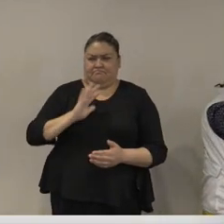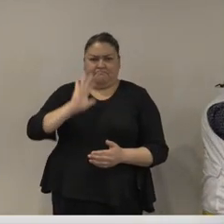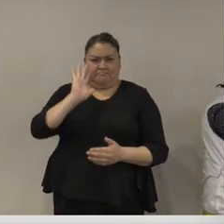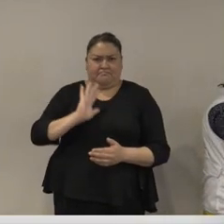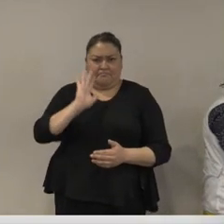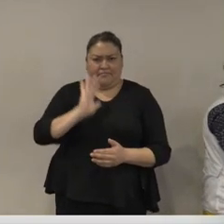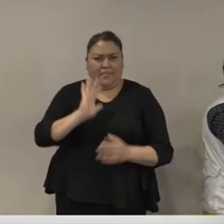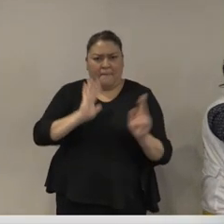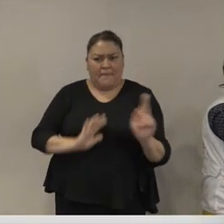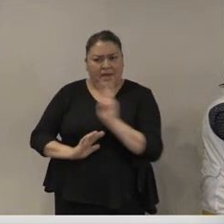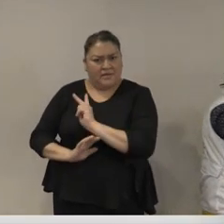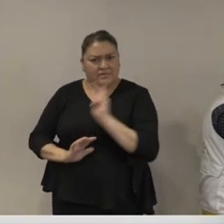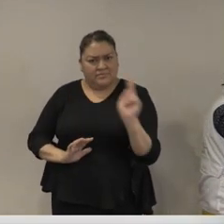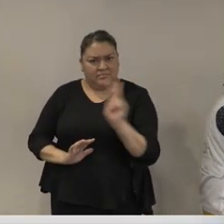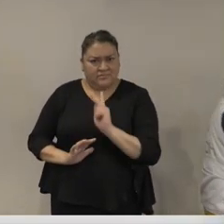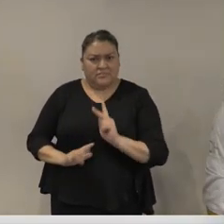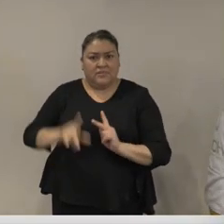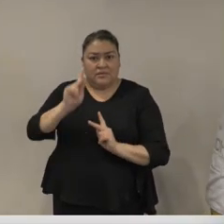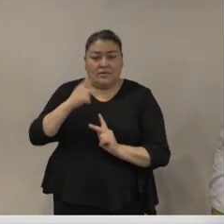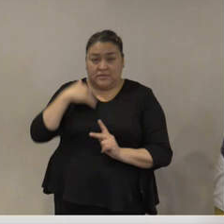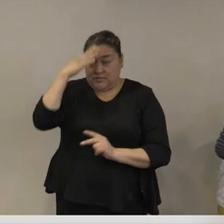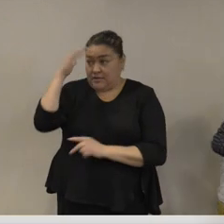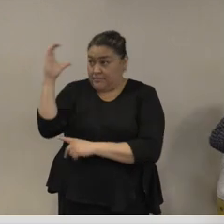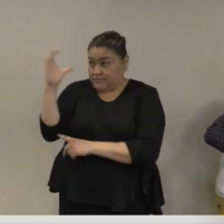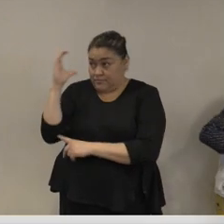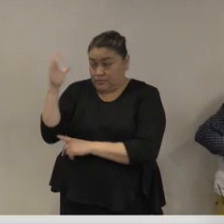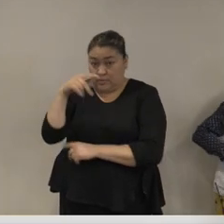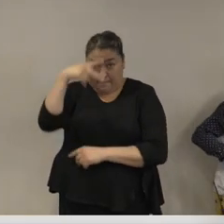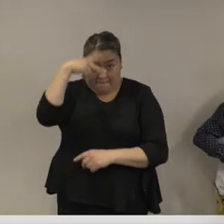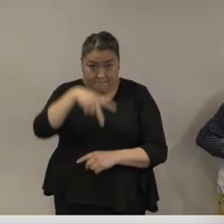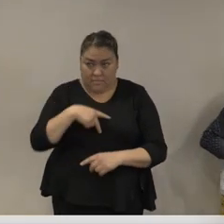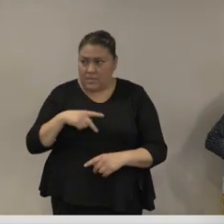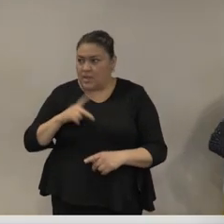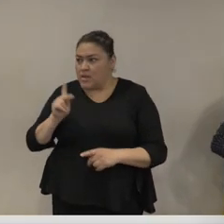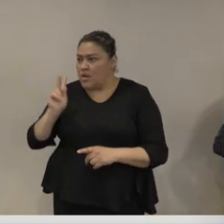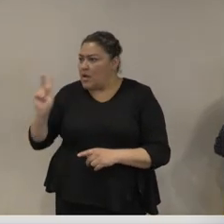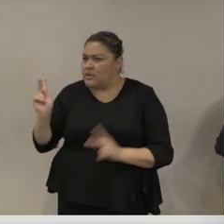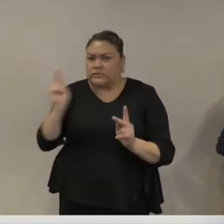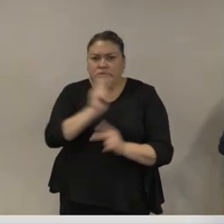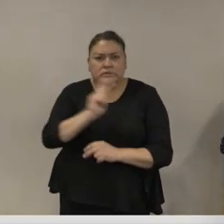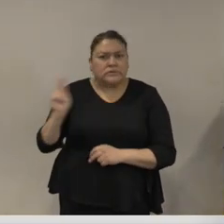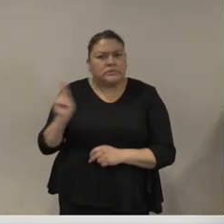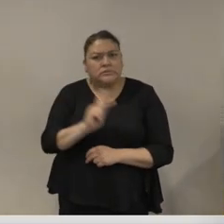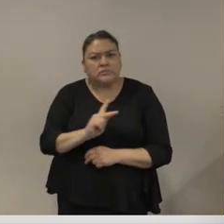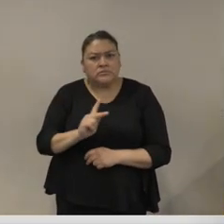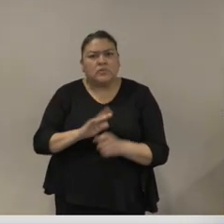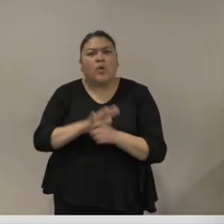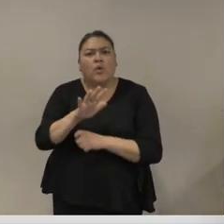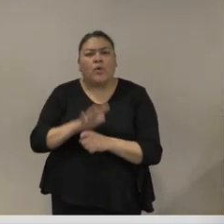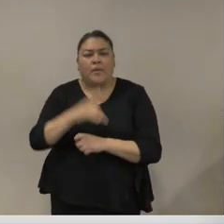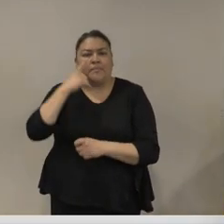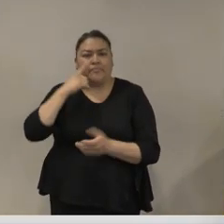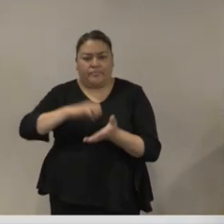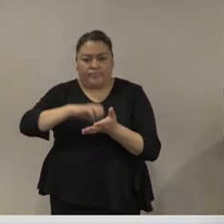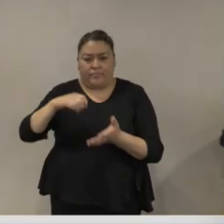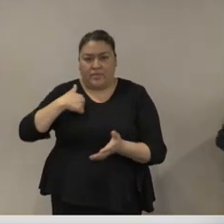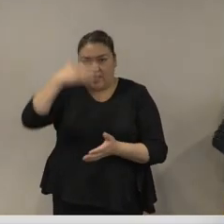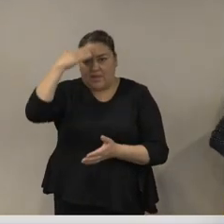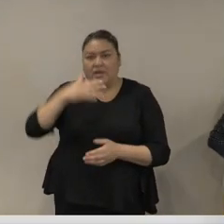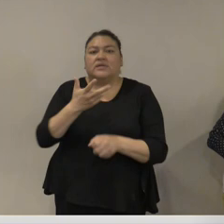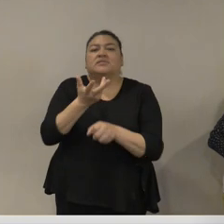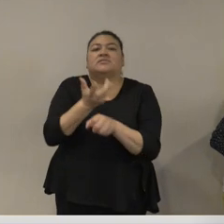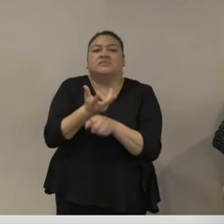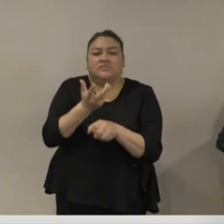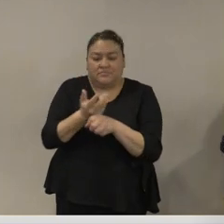y de otro país pero hay ciertos paralelos que vale la pena subrayar el primero es la injerencia de nuevo de Estados Unidos